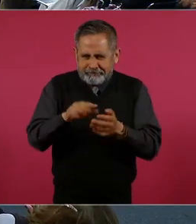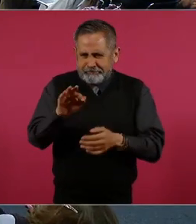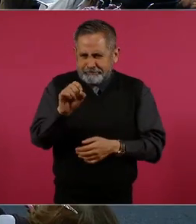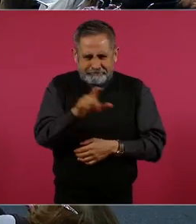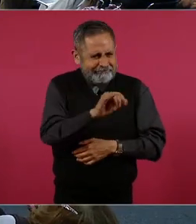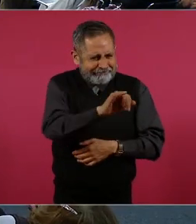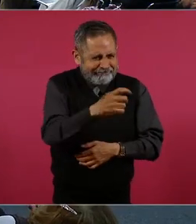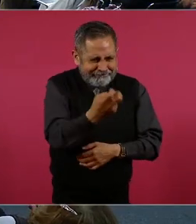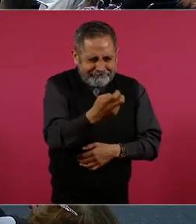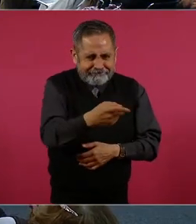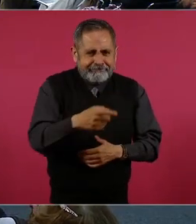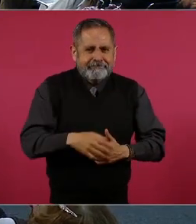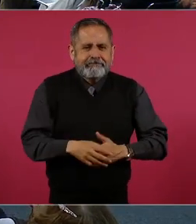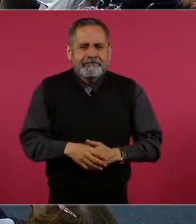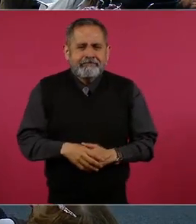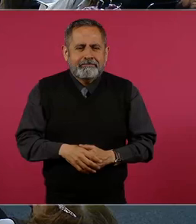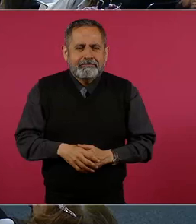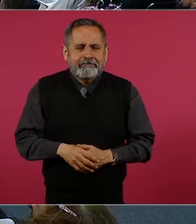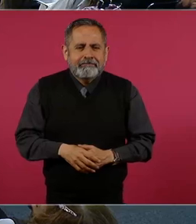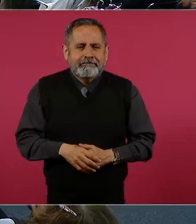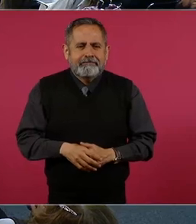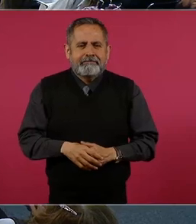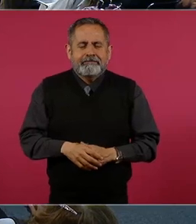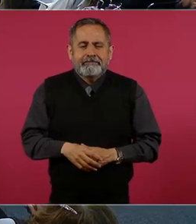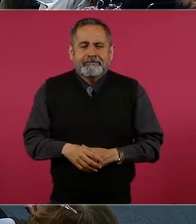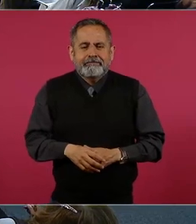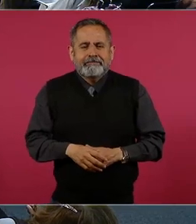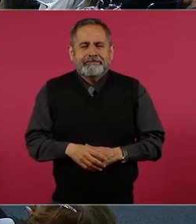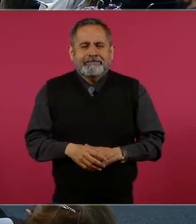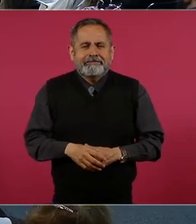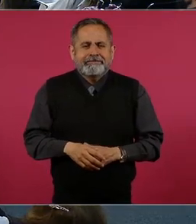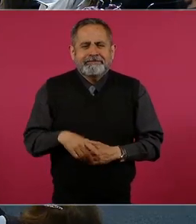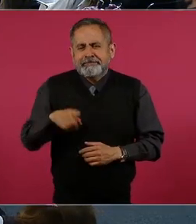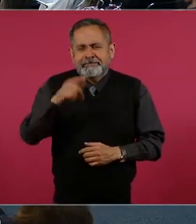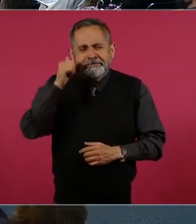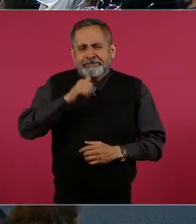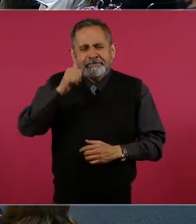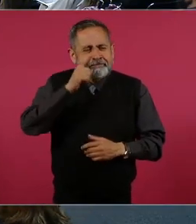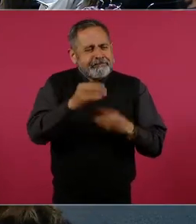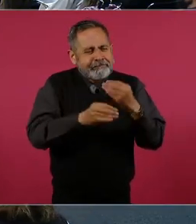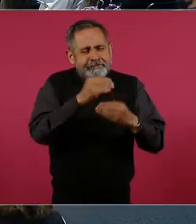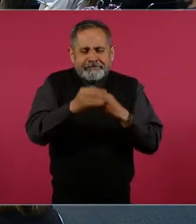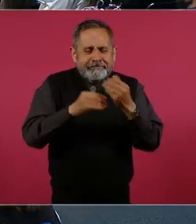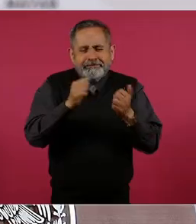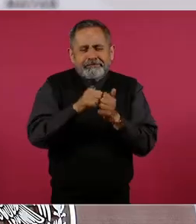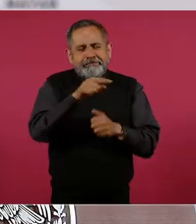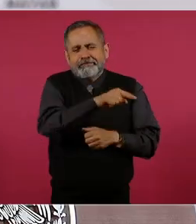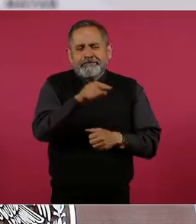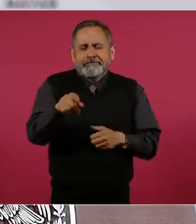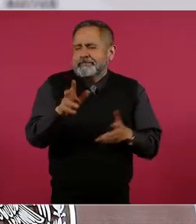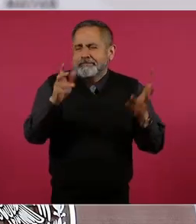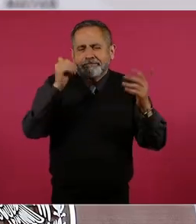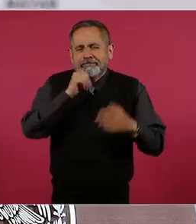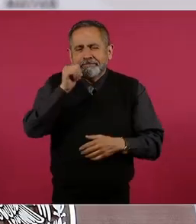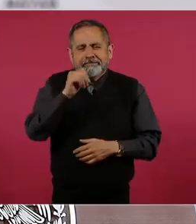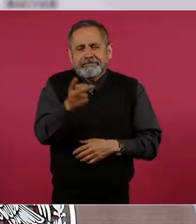Sí, porque siempre el pleito es que, ¿cómo se llama?